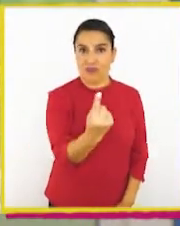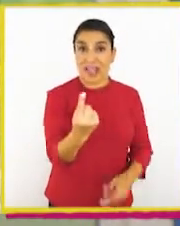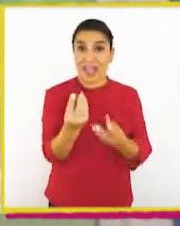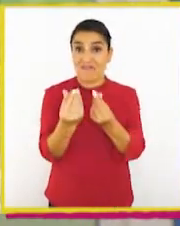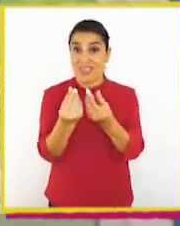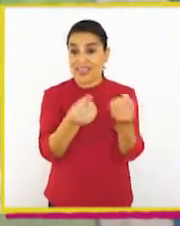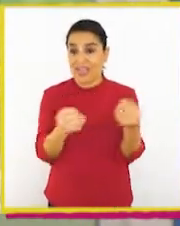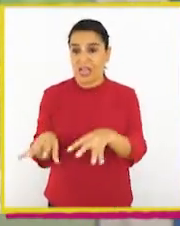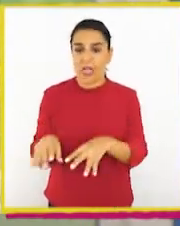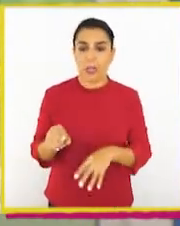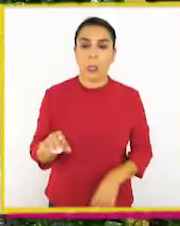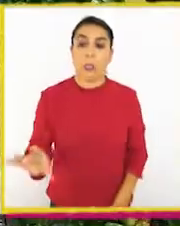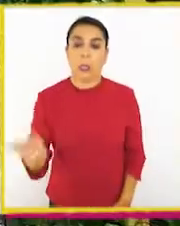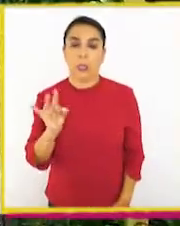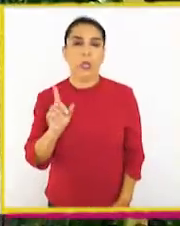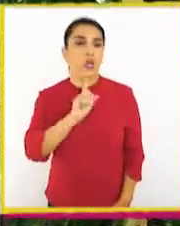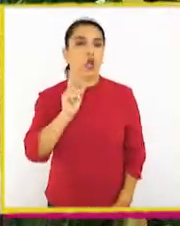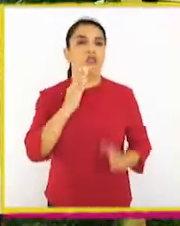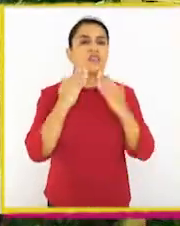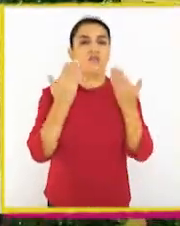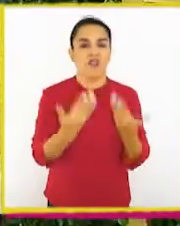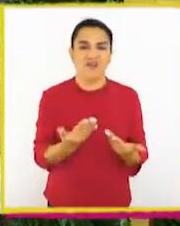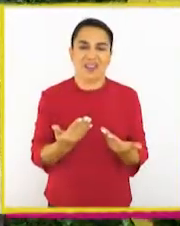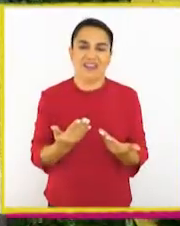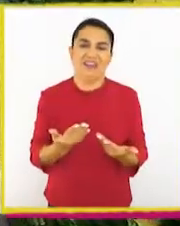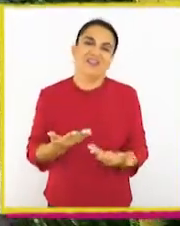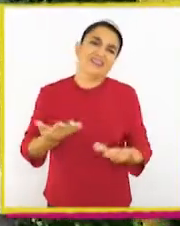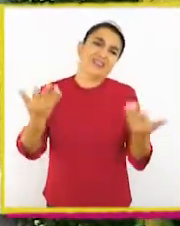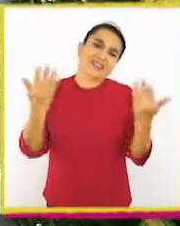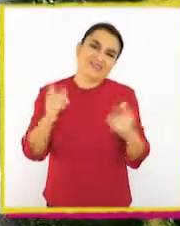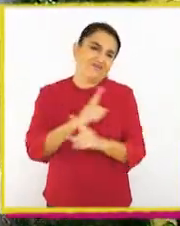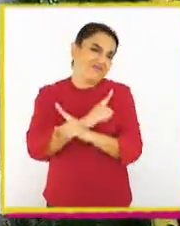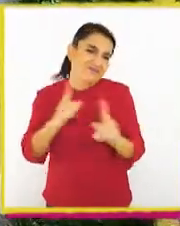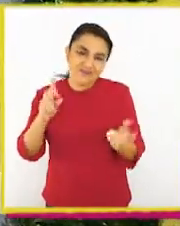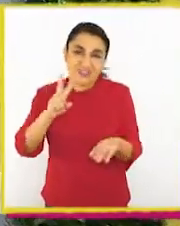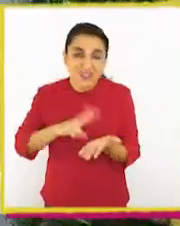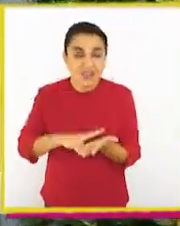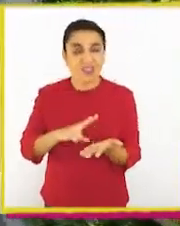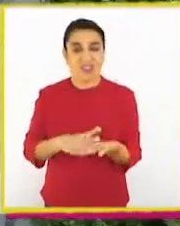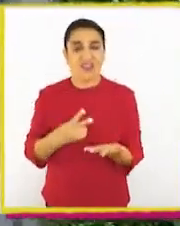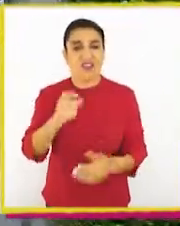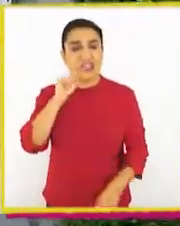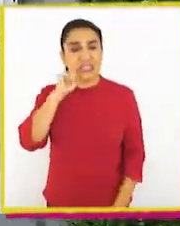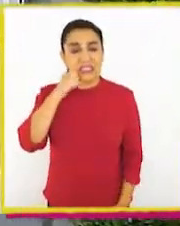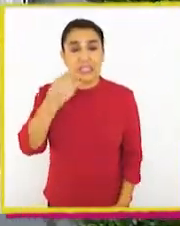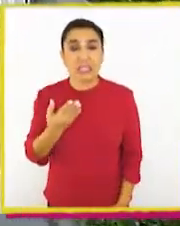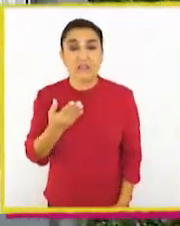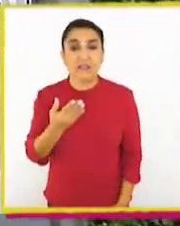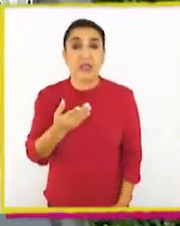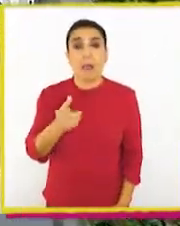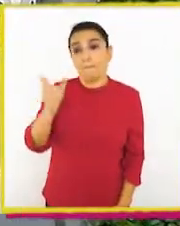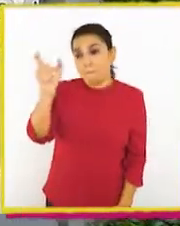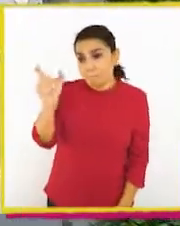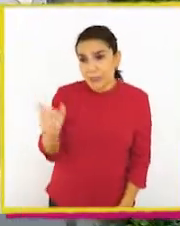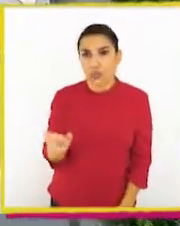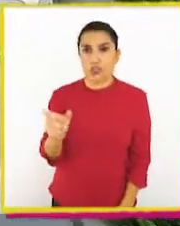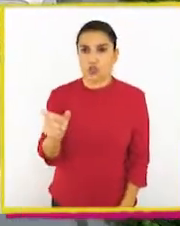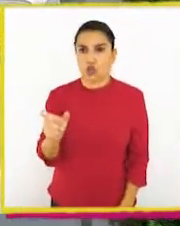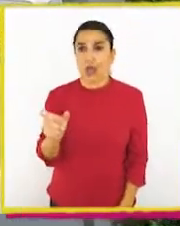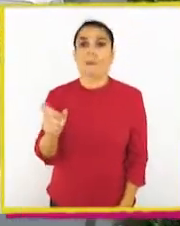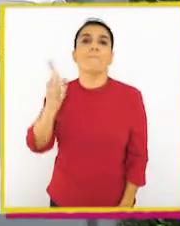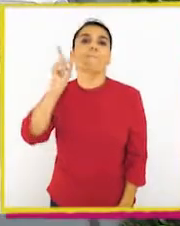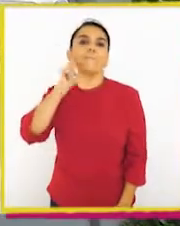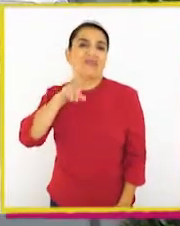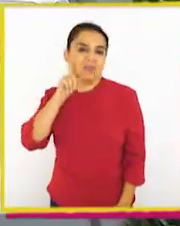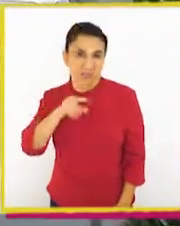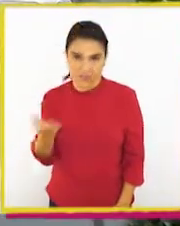en la calle, no se lo devolvieran. Eso sería ser deshonesto. Es decir, alguien que actúa desde el